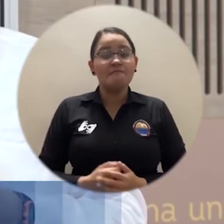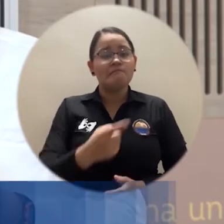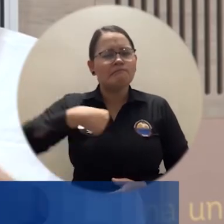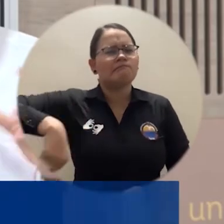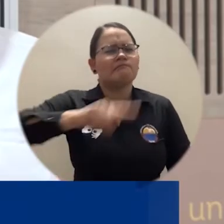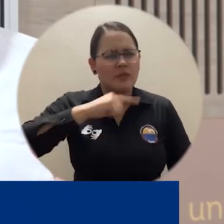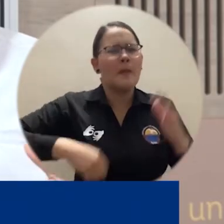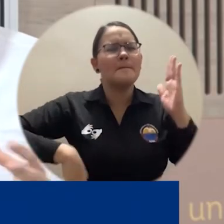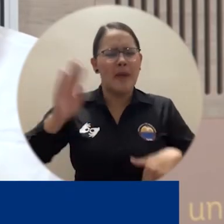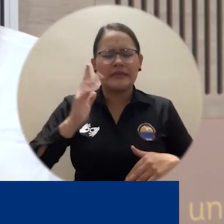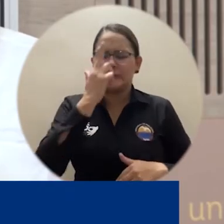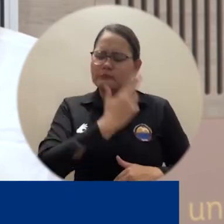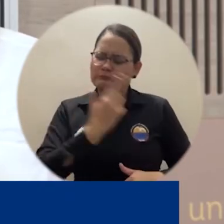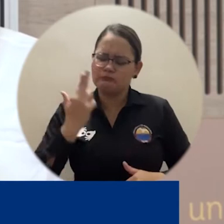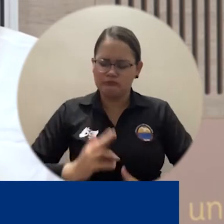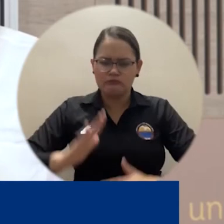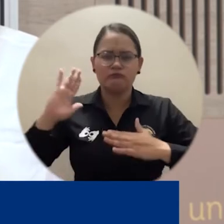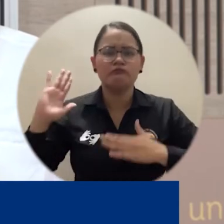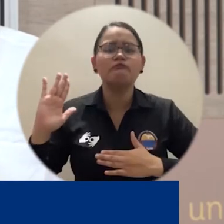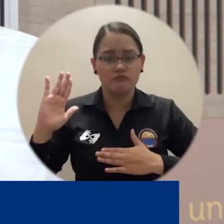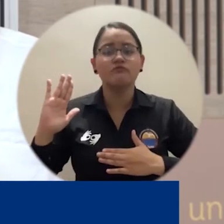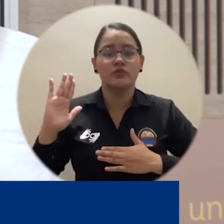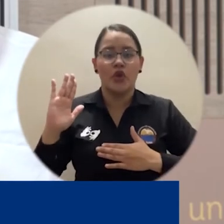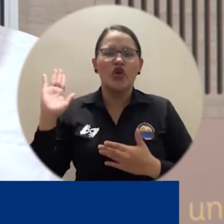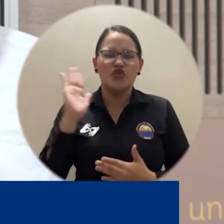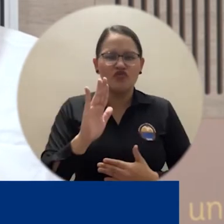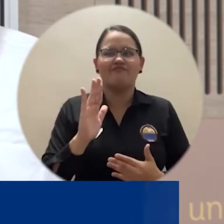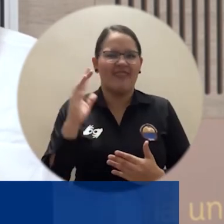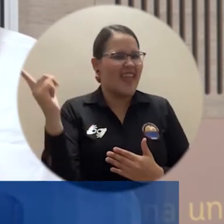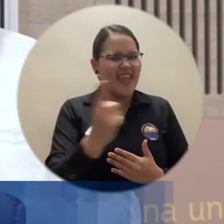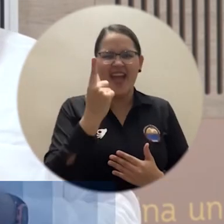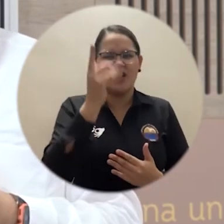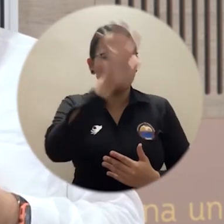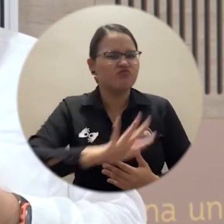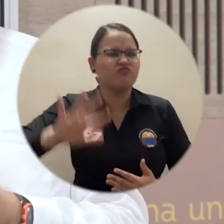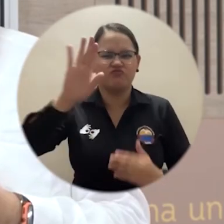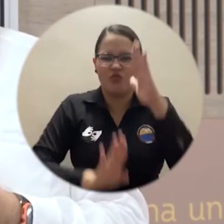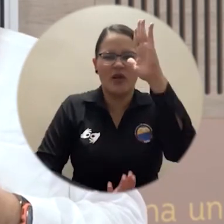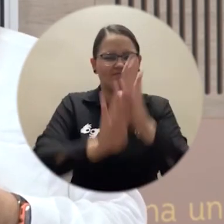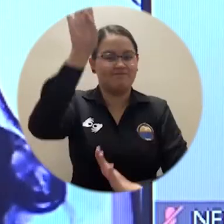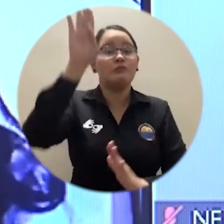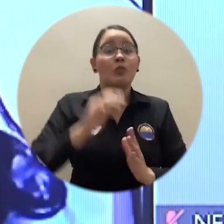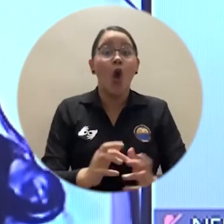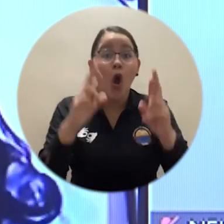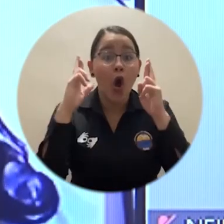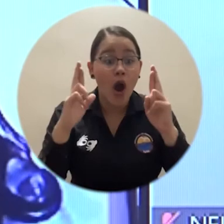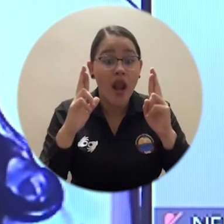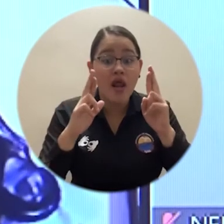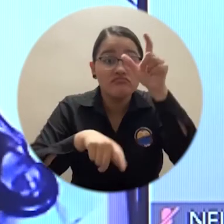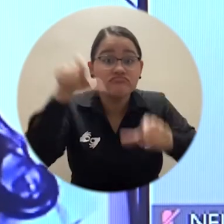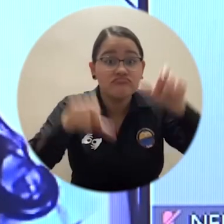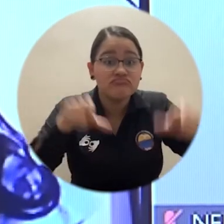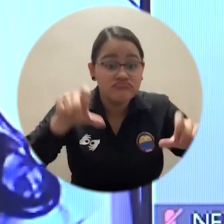Estamos comprometidos con el desarrollo territorial y esperamos que estos nuevos egresados comiencen a